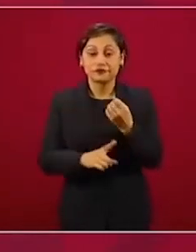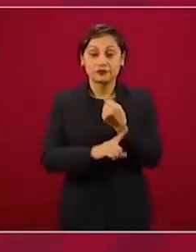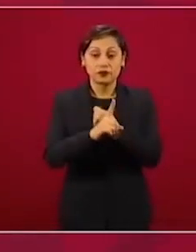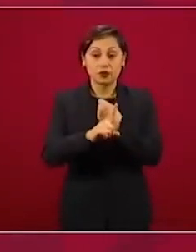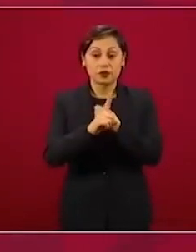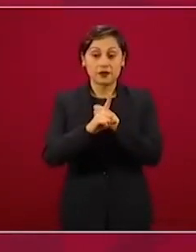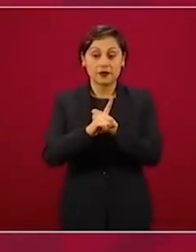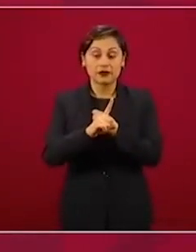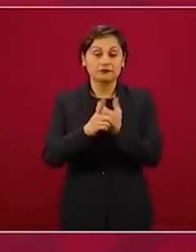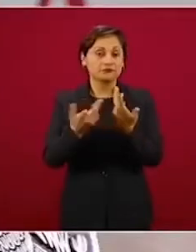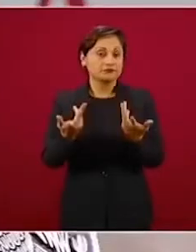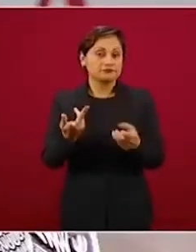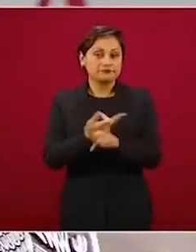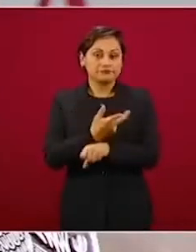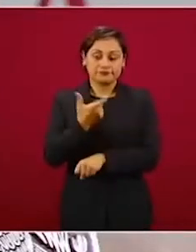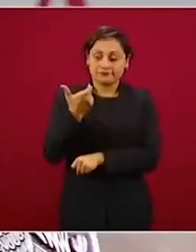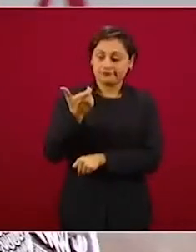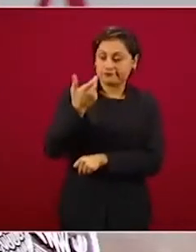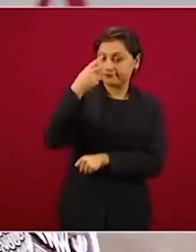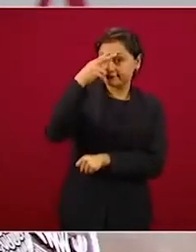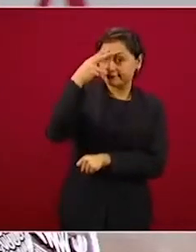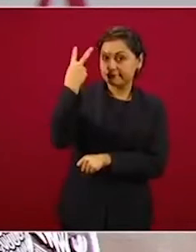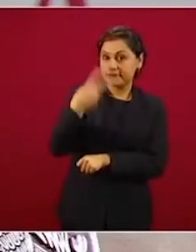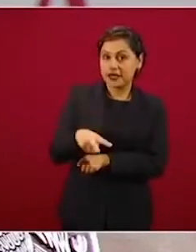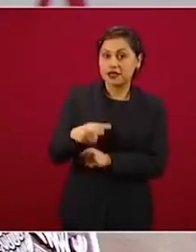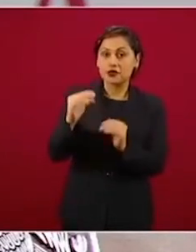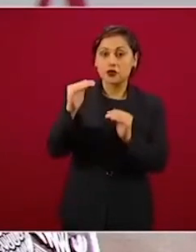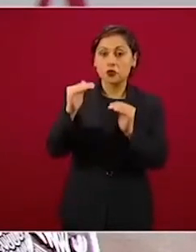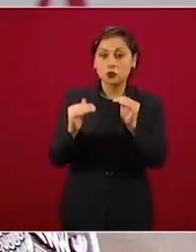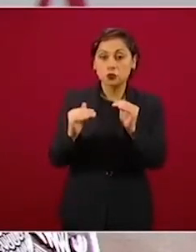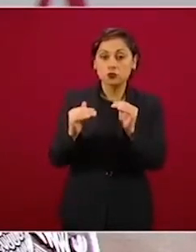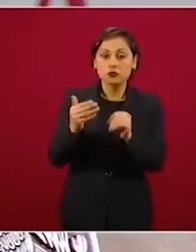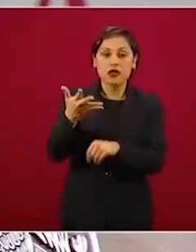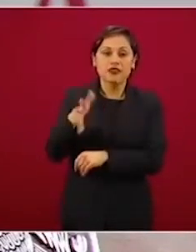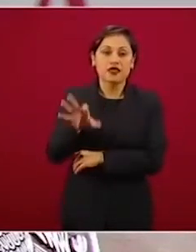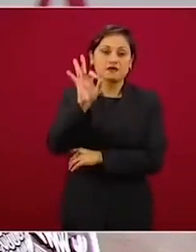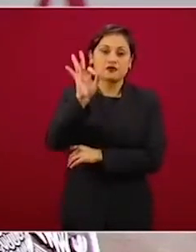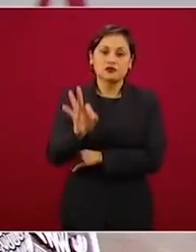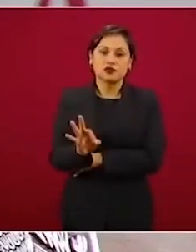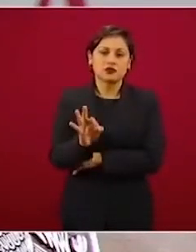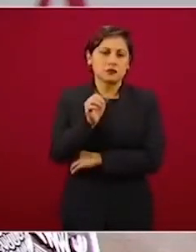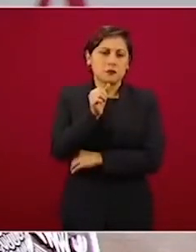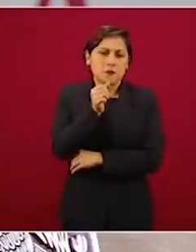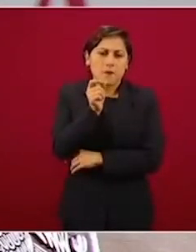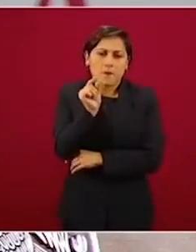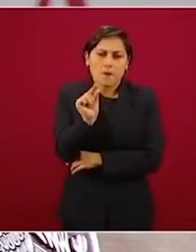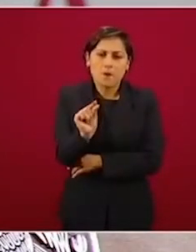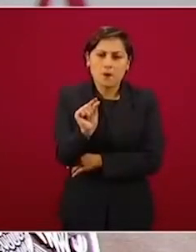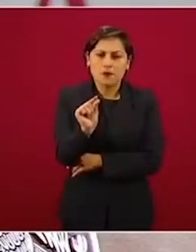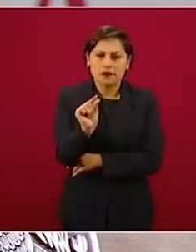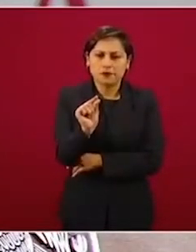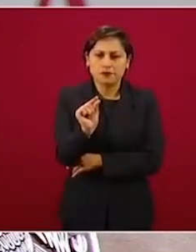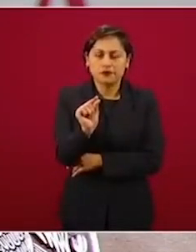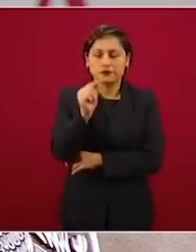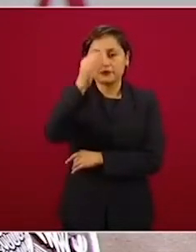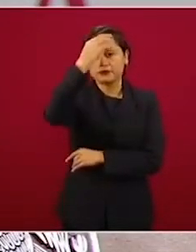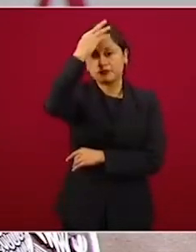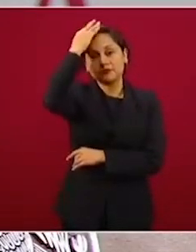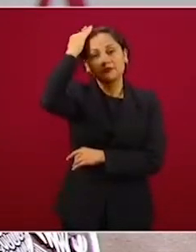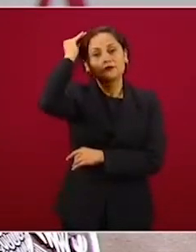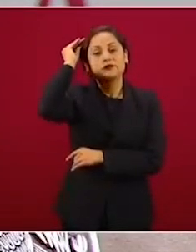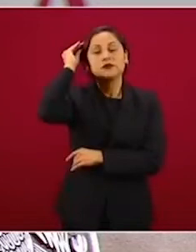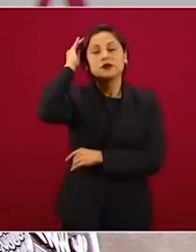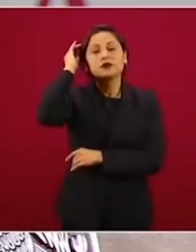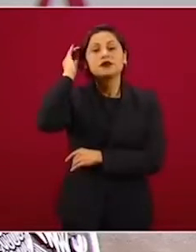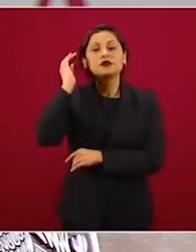sólo es del 10 por ciento, llegamos a estar a más